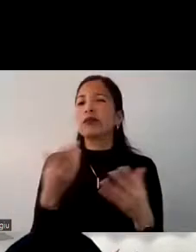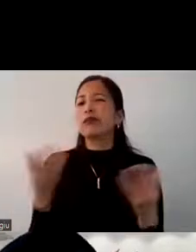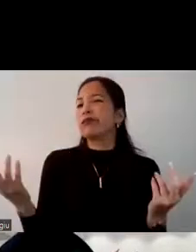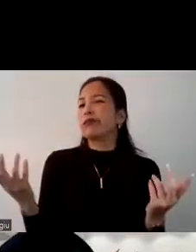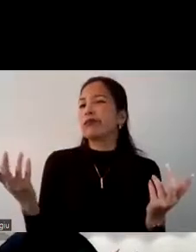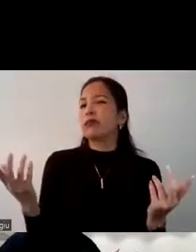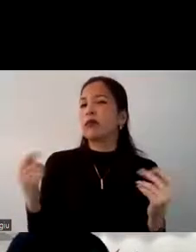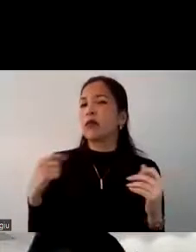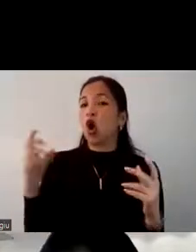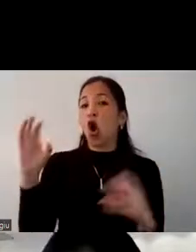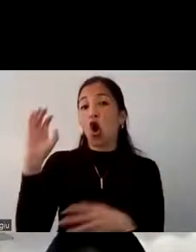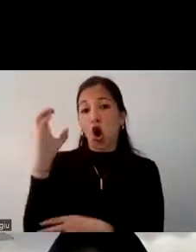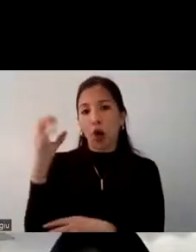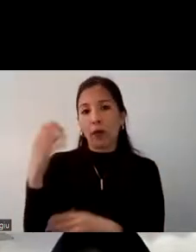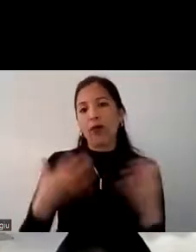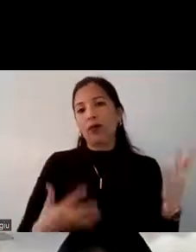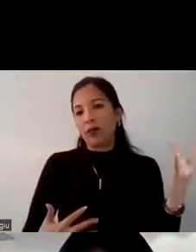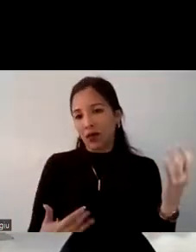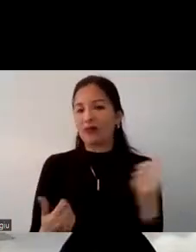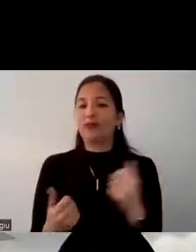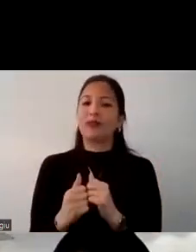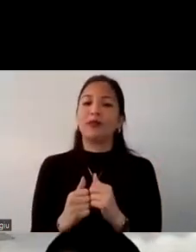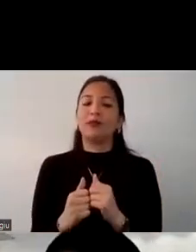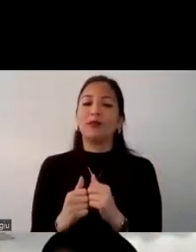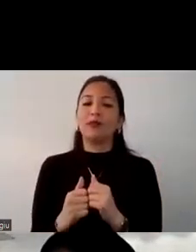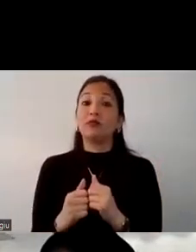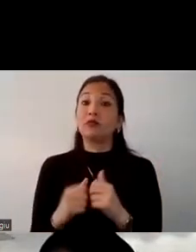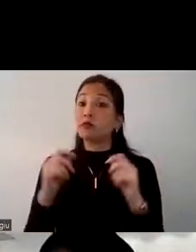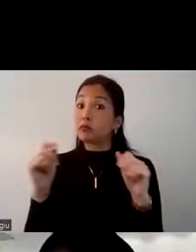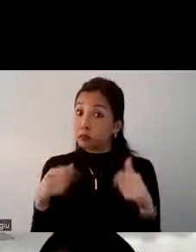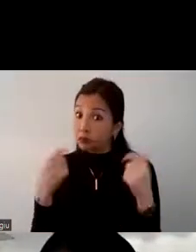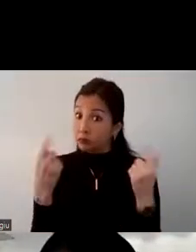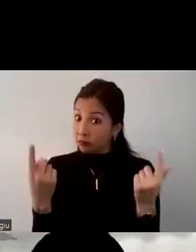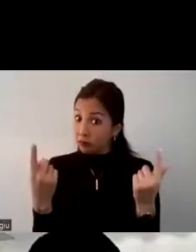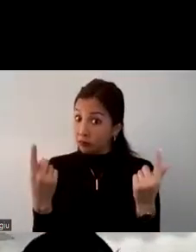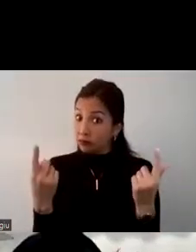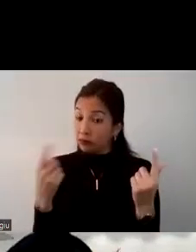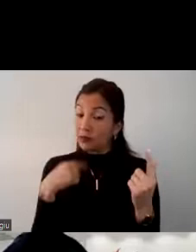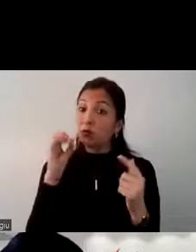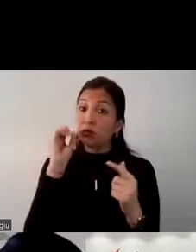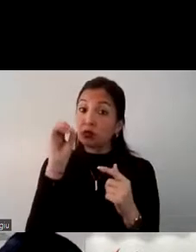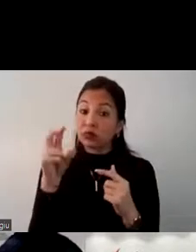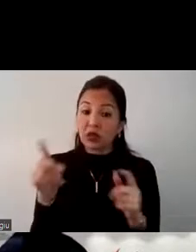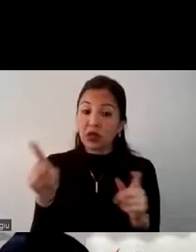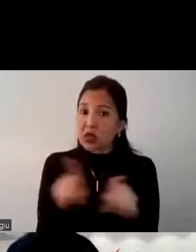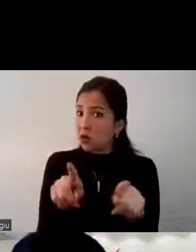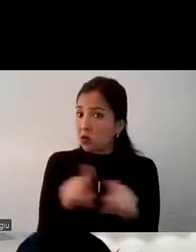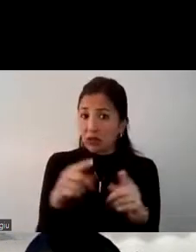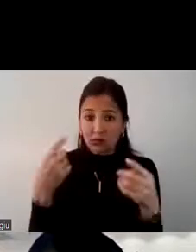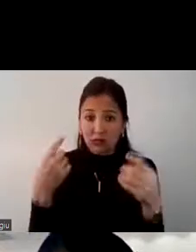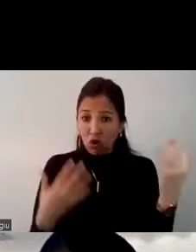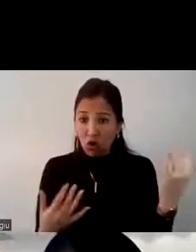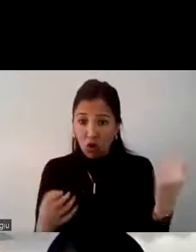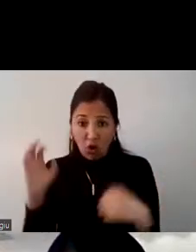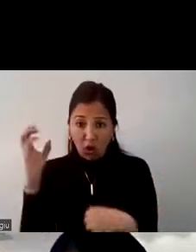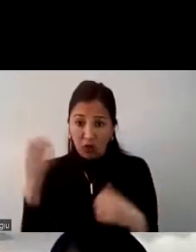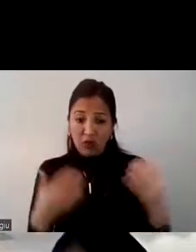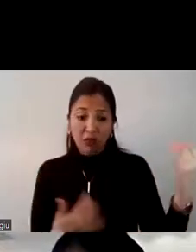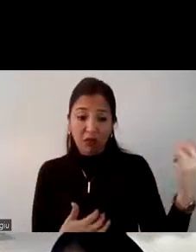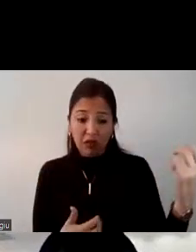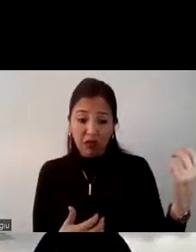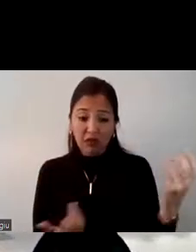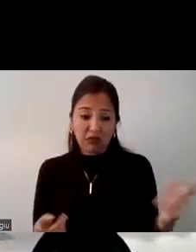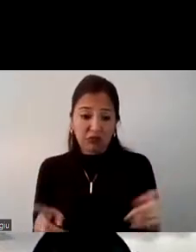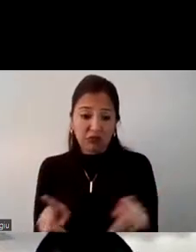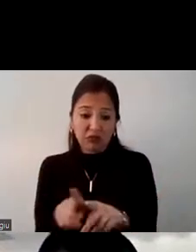cabeza Colombia y México es verdad pero también podemos demostrarles que tenemos lo mismo que esos países incluso somos un